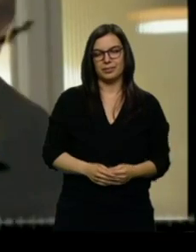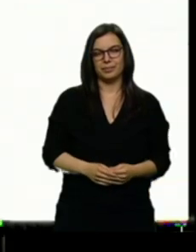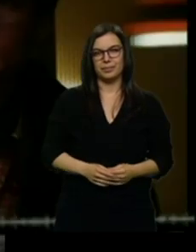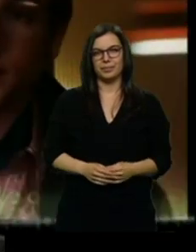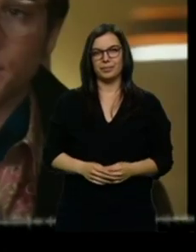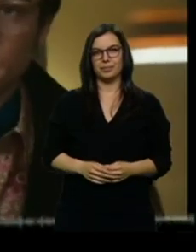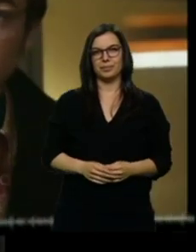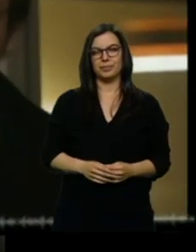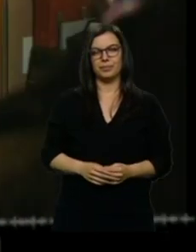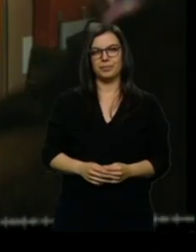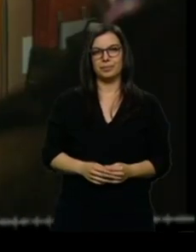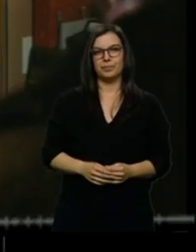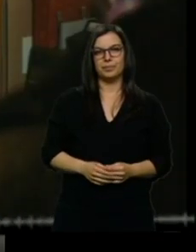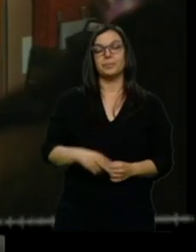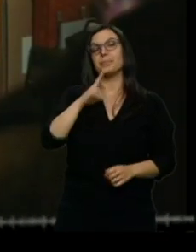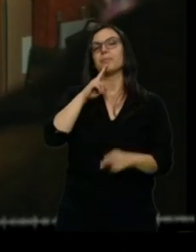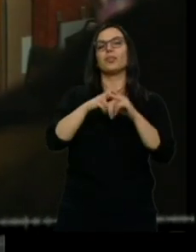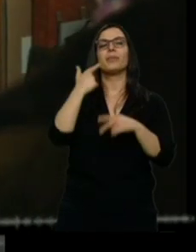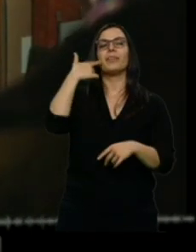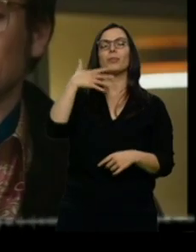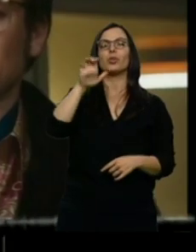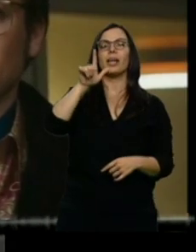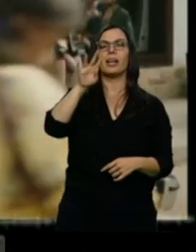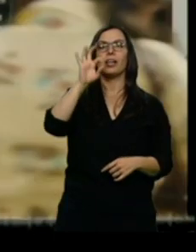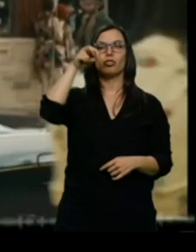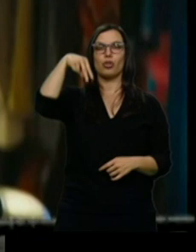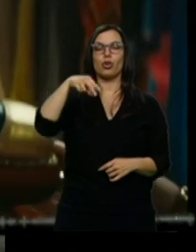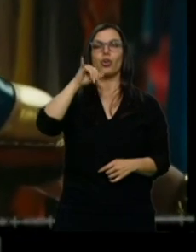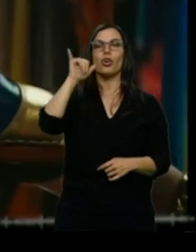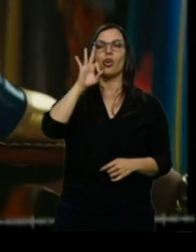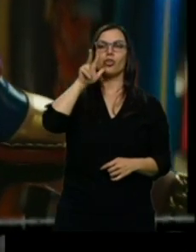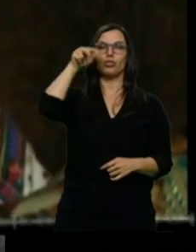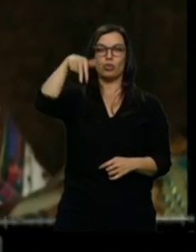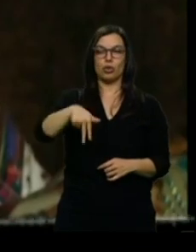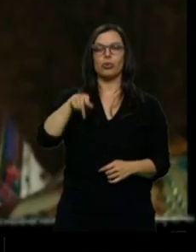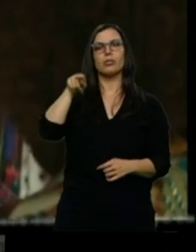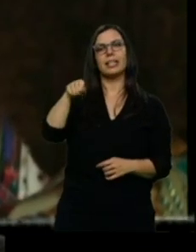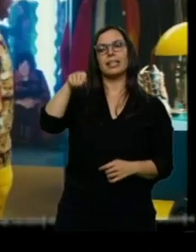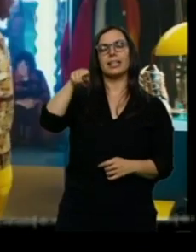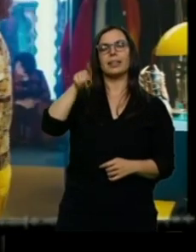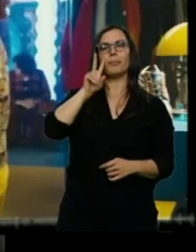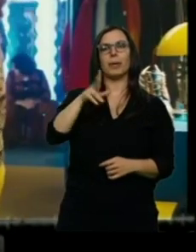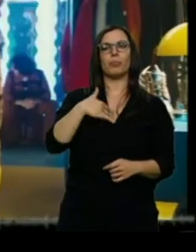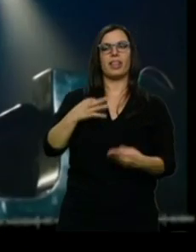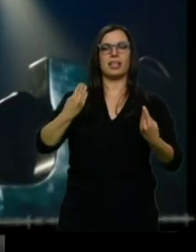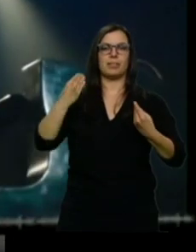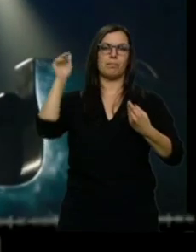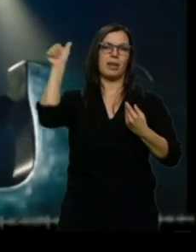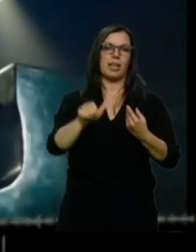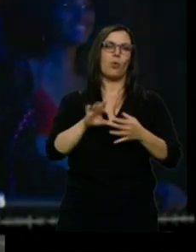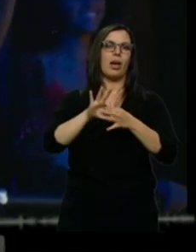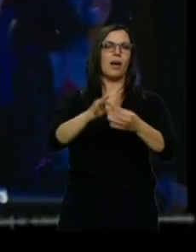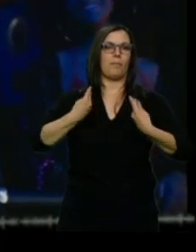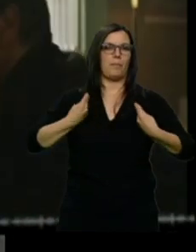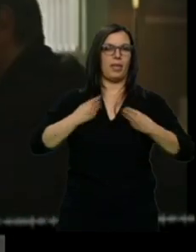Reginald Dwight Pero todos lo conocemos como Elton John. Esta semana llega a los cines su biopic. ¿Vas a poder tocar el piano con eso? La crítica dice que es